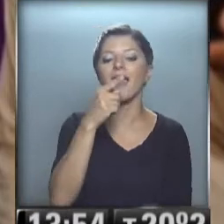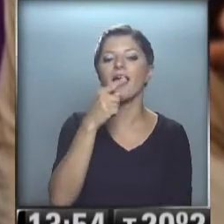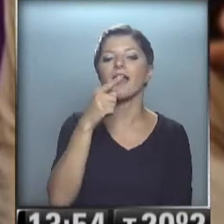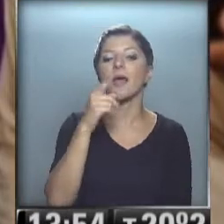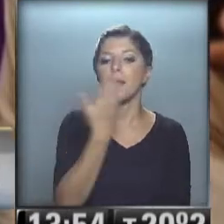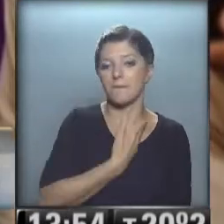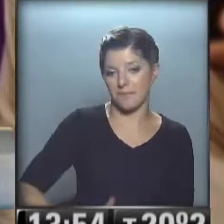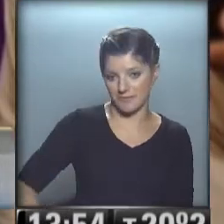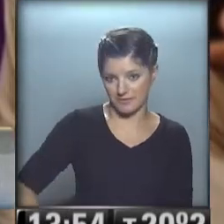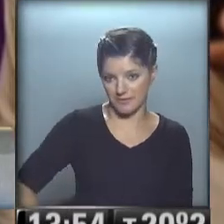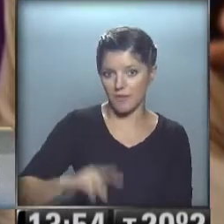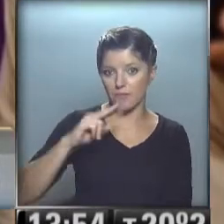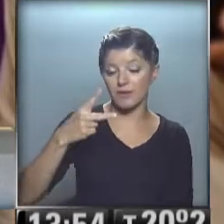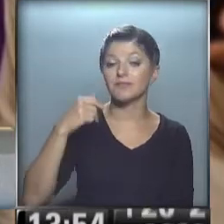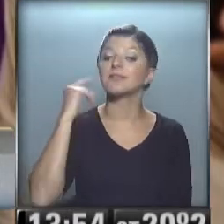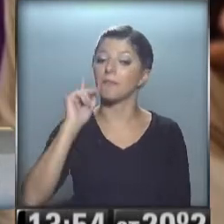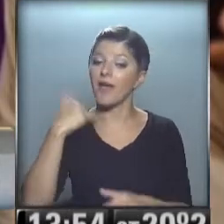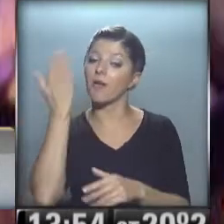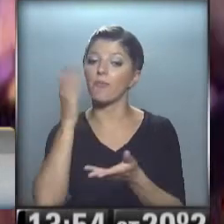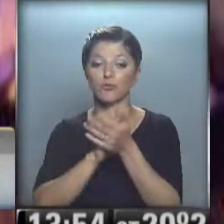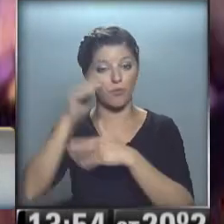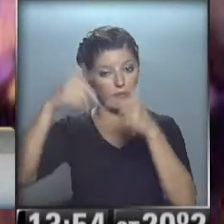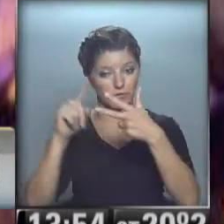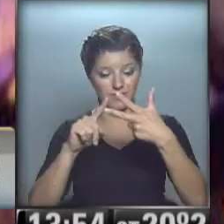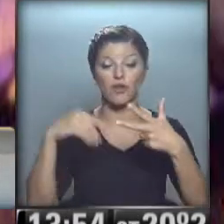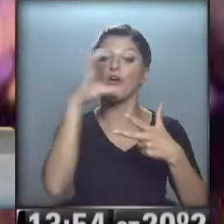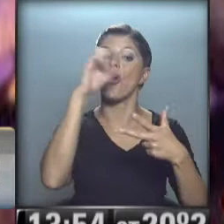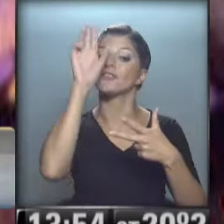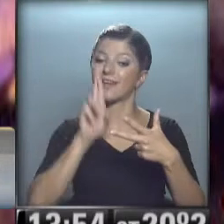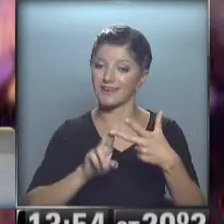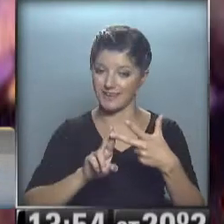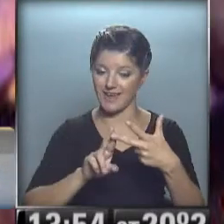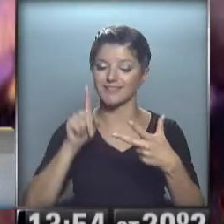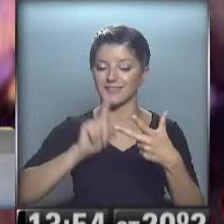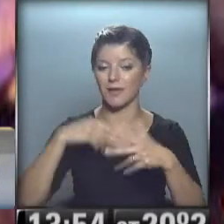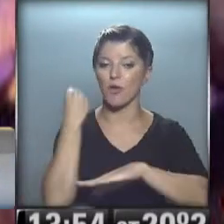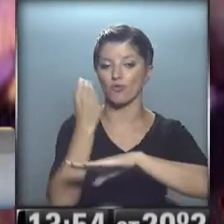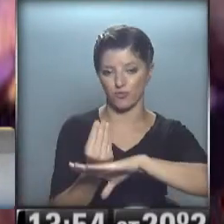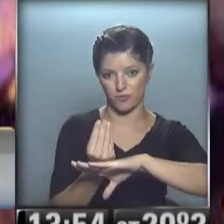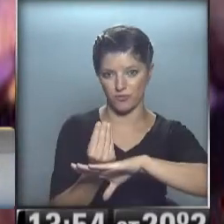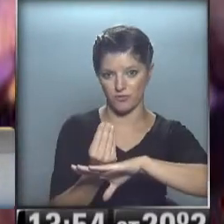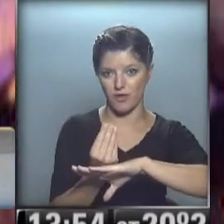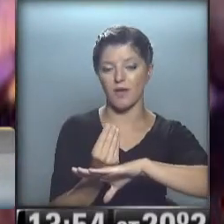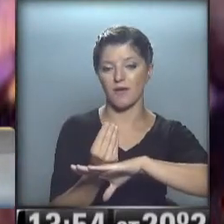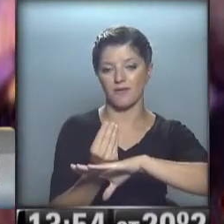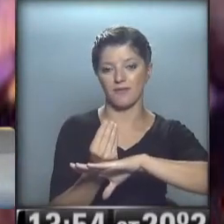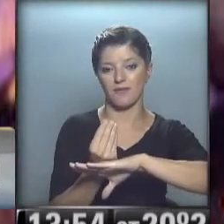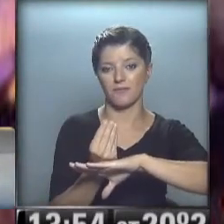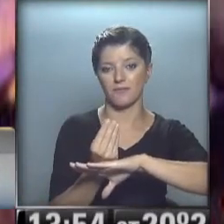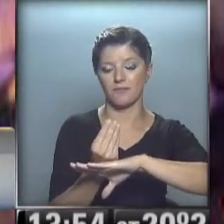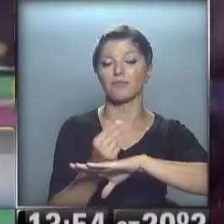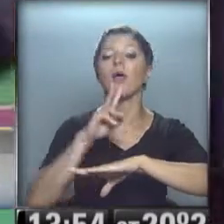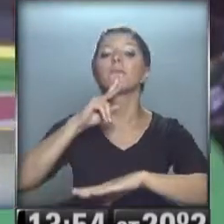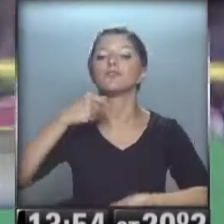Martinelli. Si hablamos de elecciones, ya pasaron en Costa Rica, pero asumió esta semana también el nuevo presidente de Costa Rica, Luis